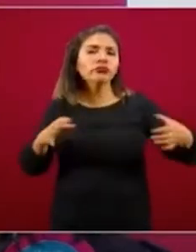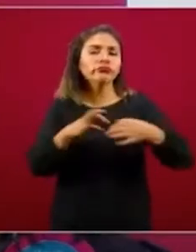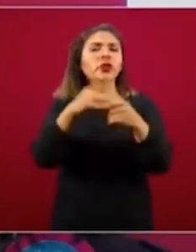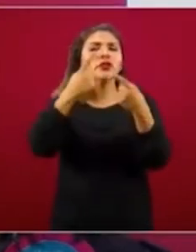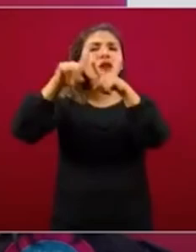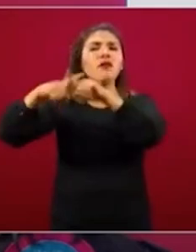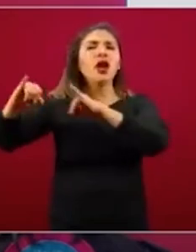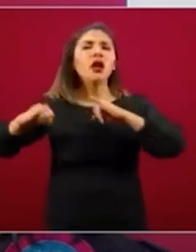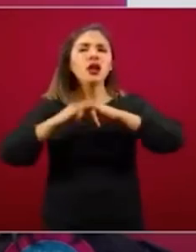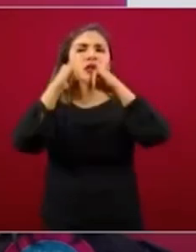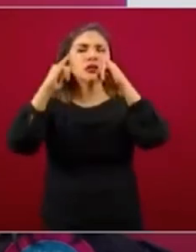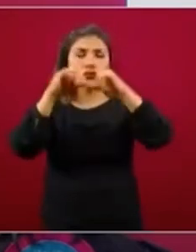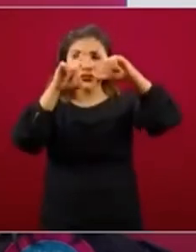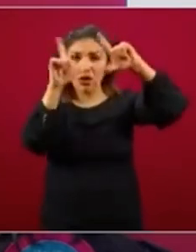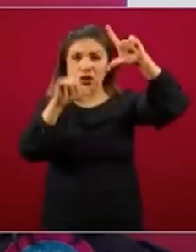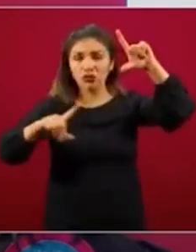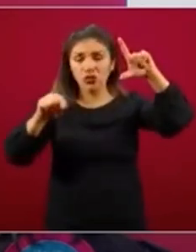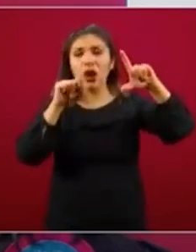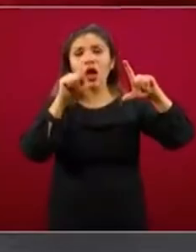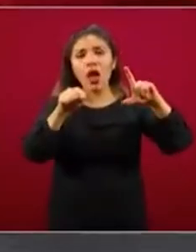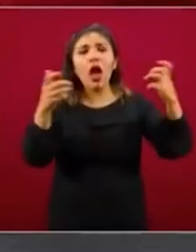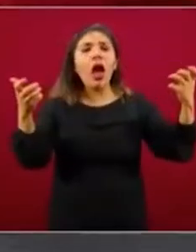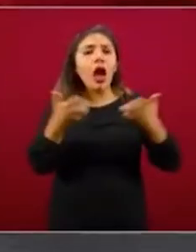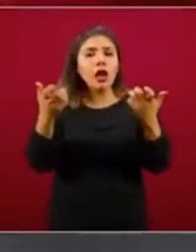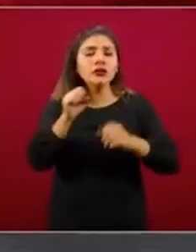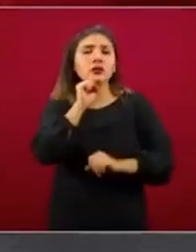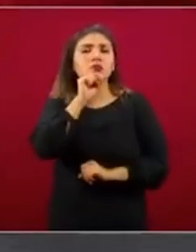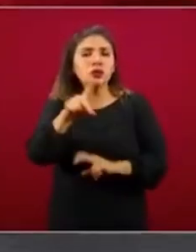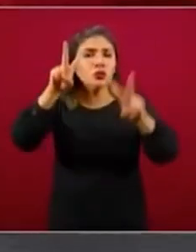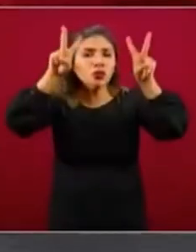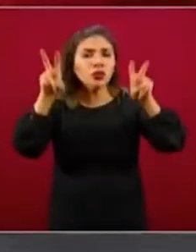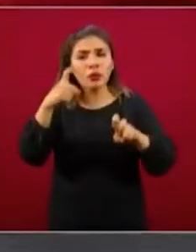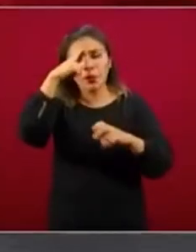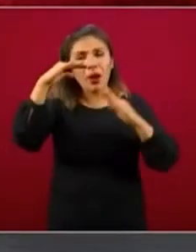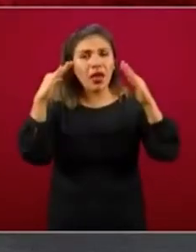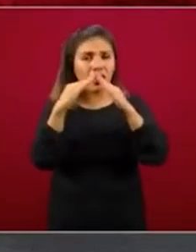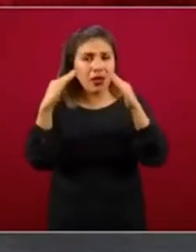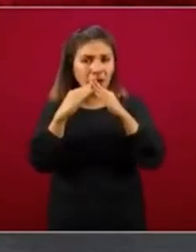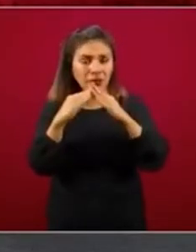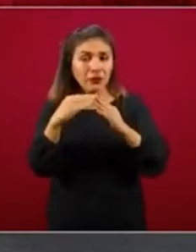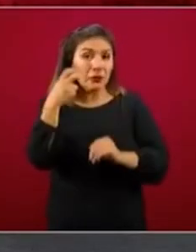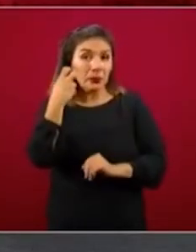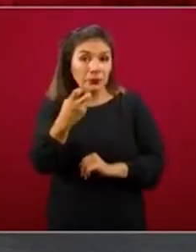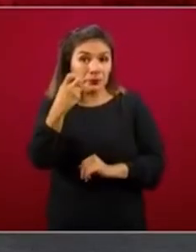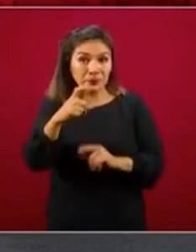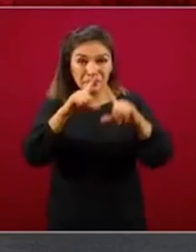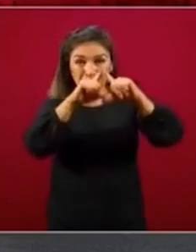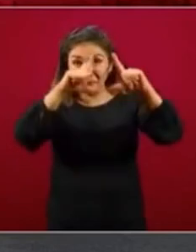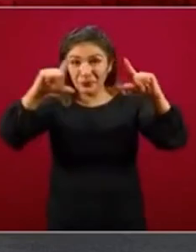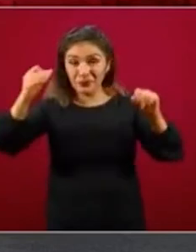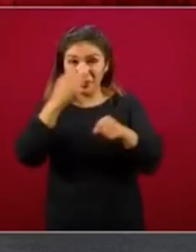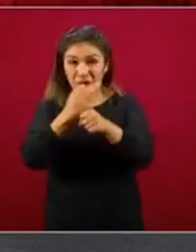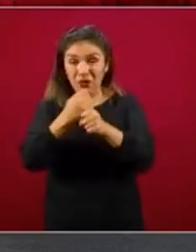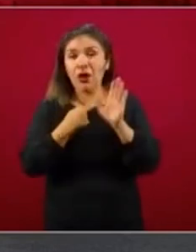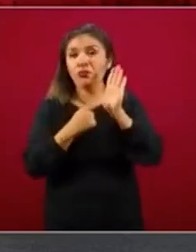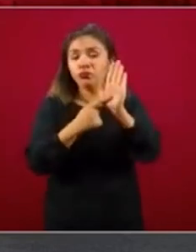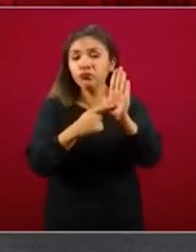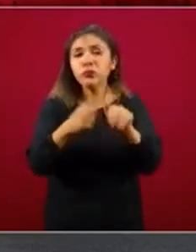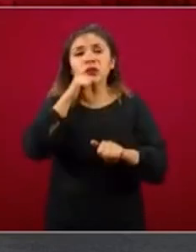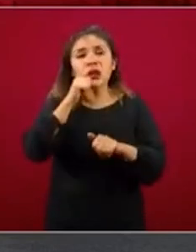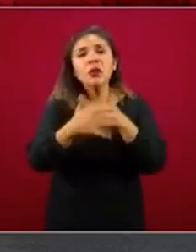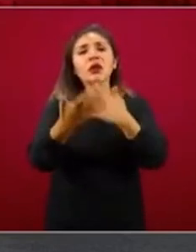instancias a nivel nacional que se dedican al tema de la vivienda. Entonces, esa gráfica la estaremos presentando